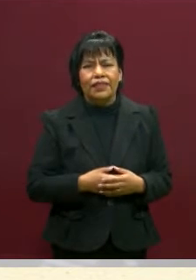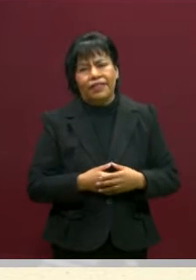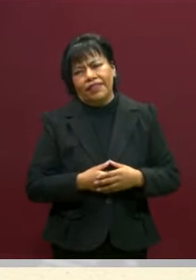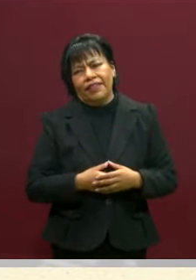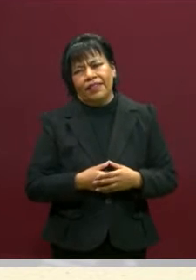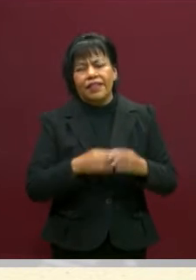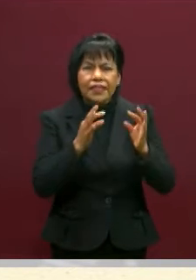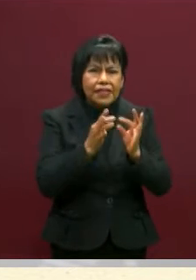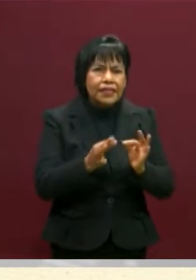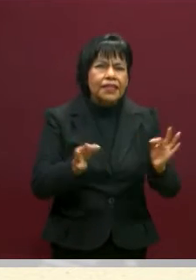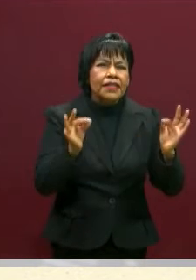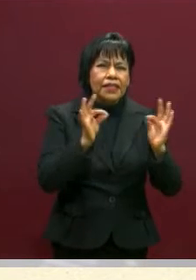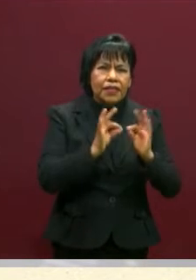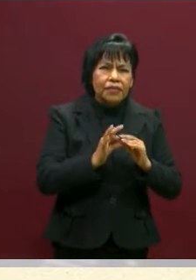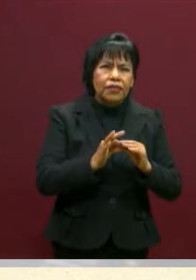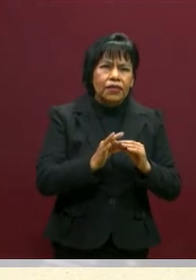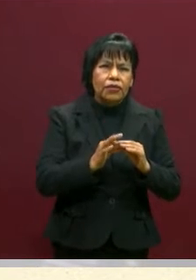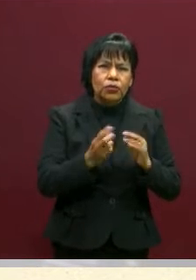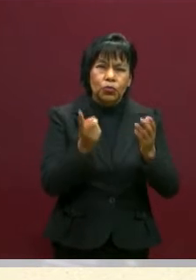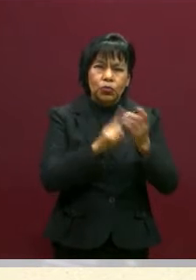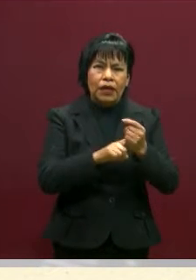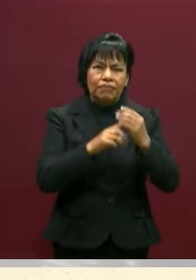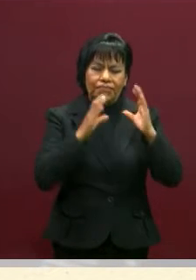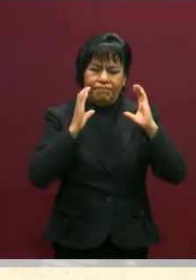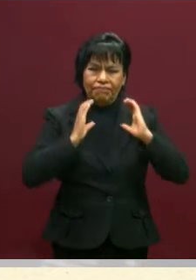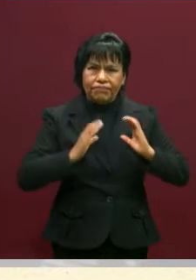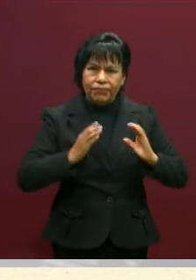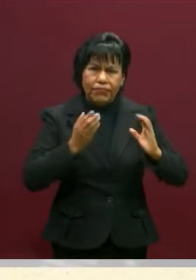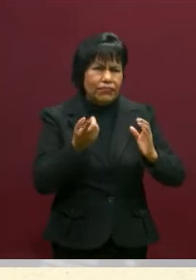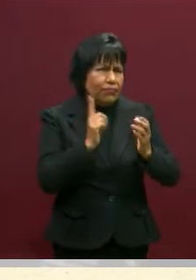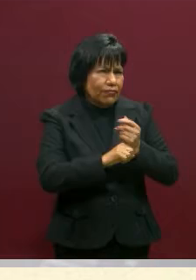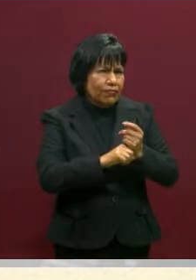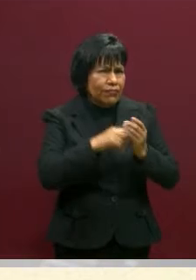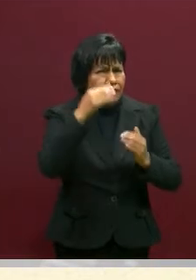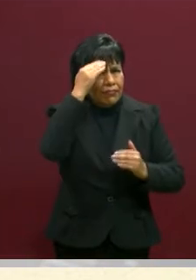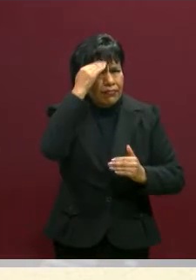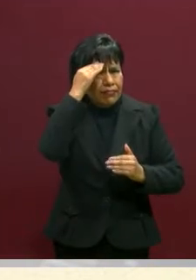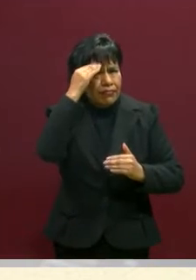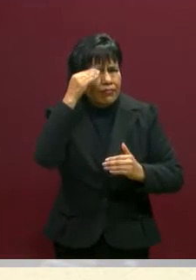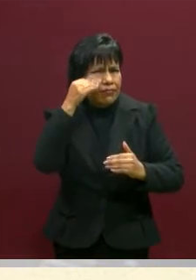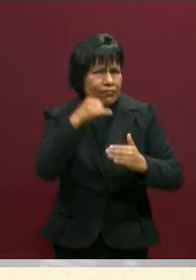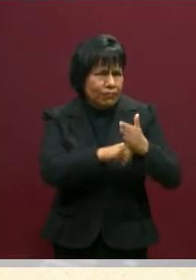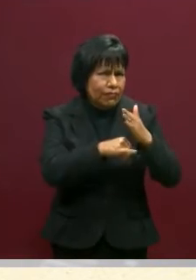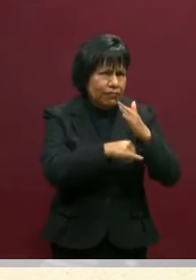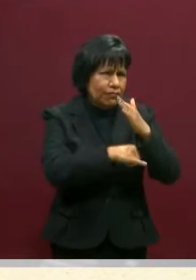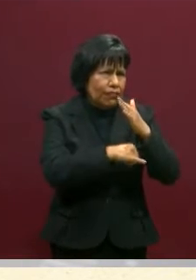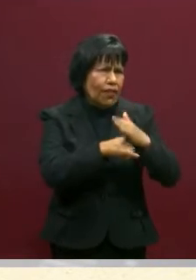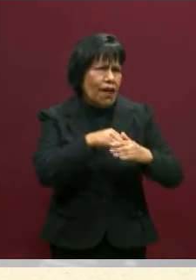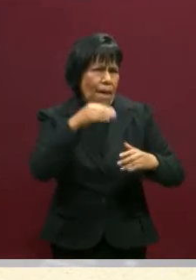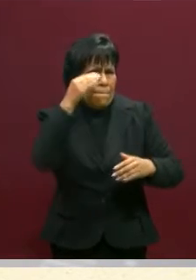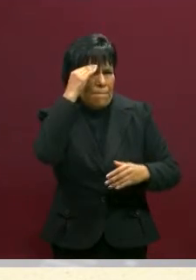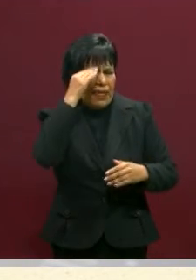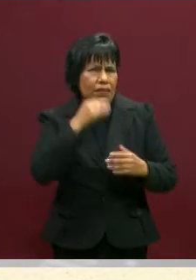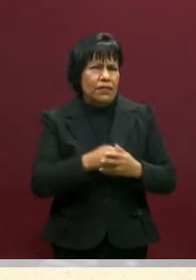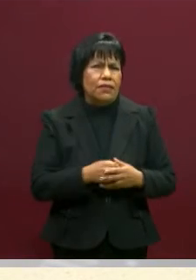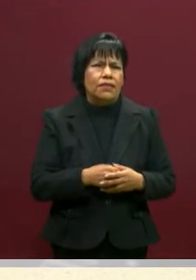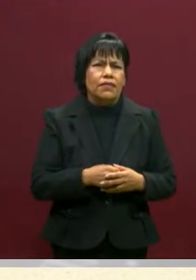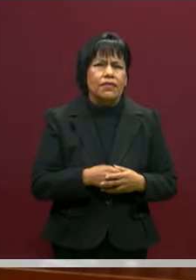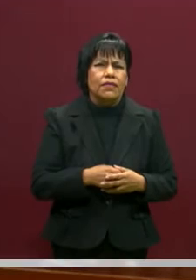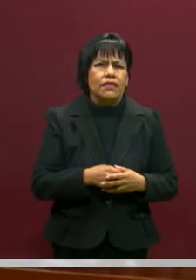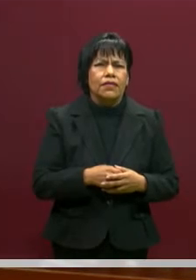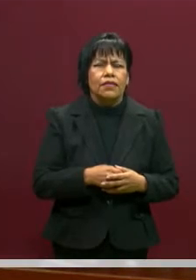tenemos esa parte dentro de nuestro ser que de pronto es bloqueada. Y le damos más importancia